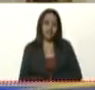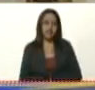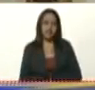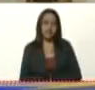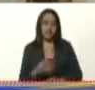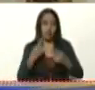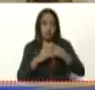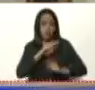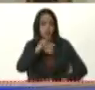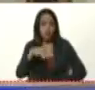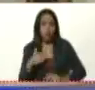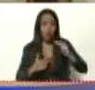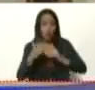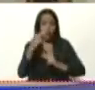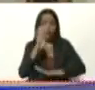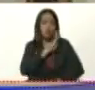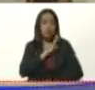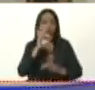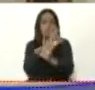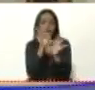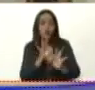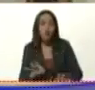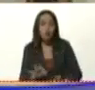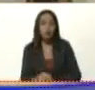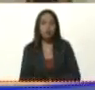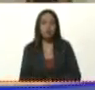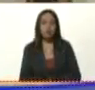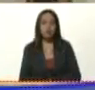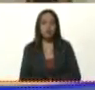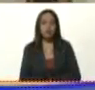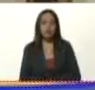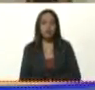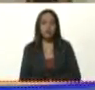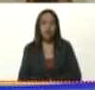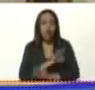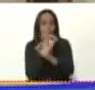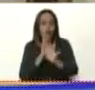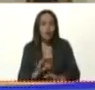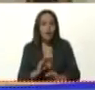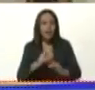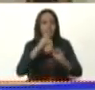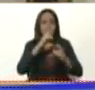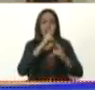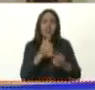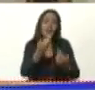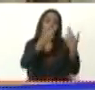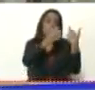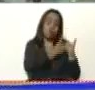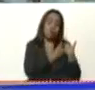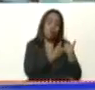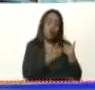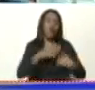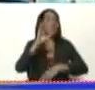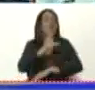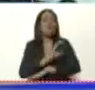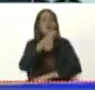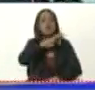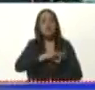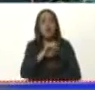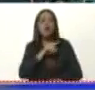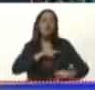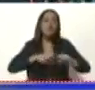nosotros tenemos que construir nuestro propio modelo. Modelo de responsabilidad, de máxima disciplina social, de